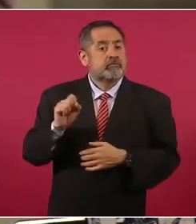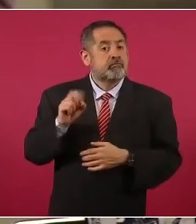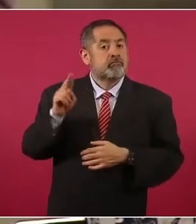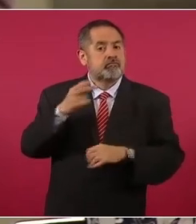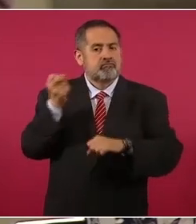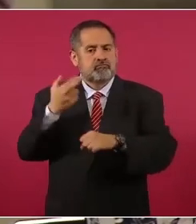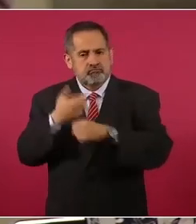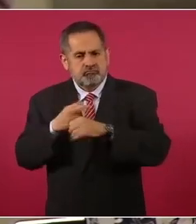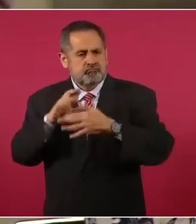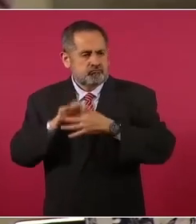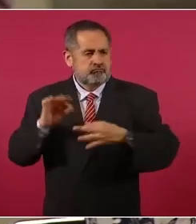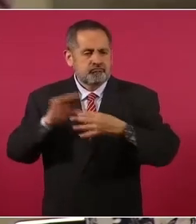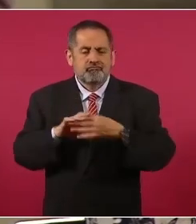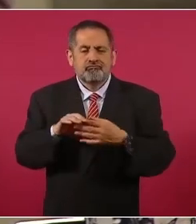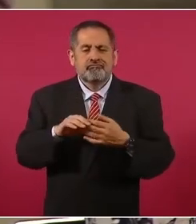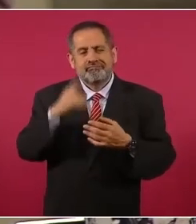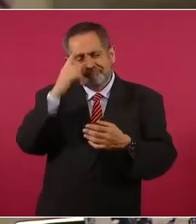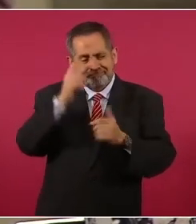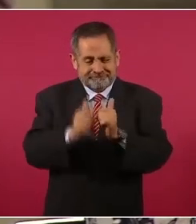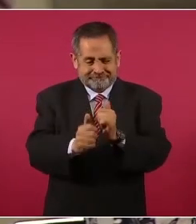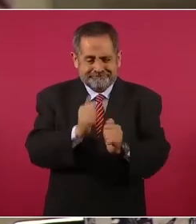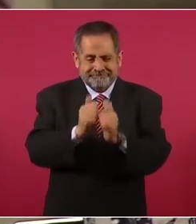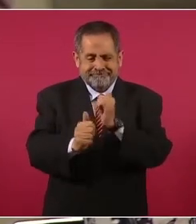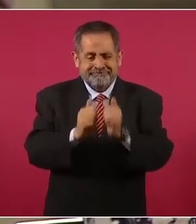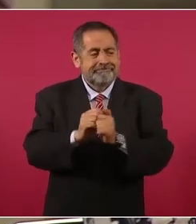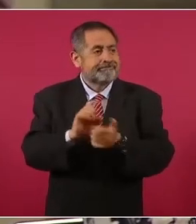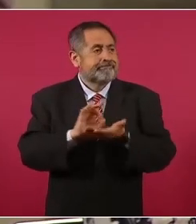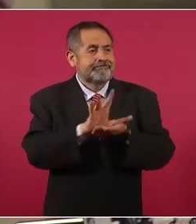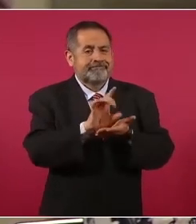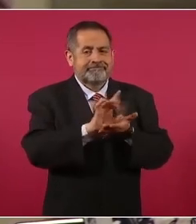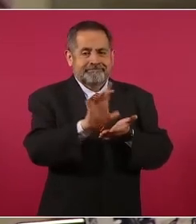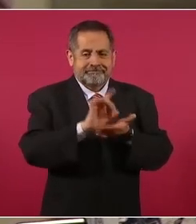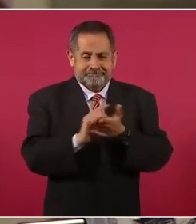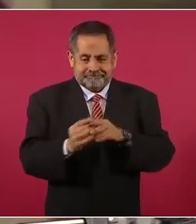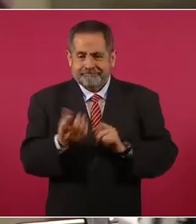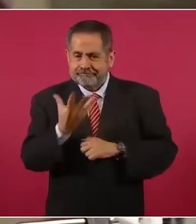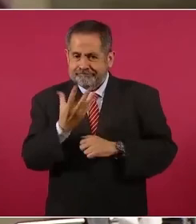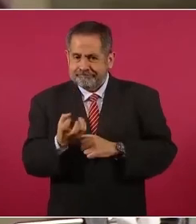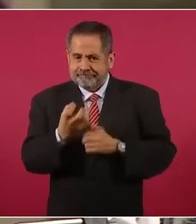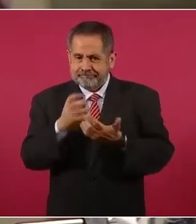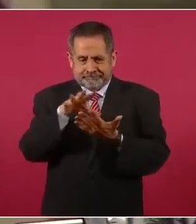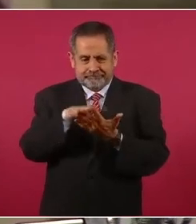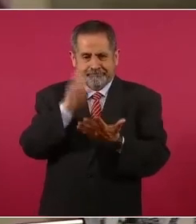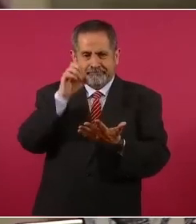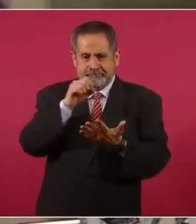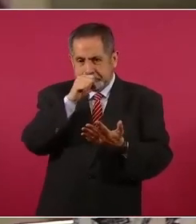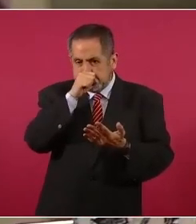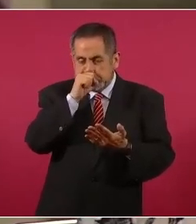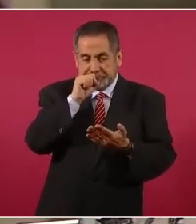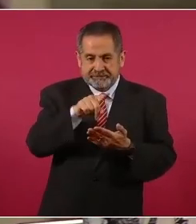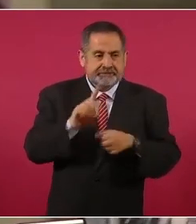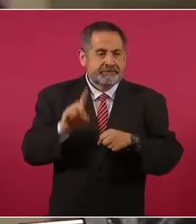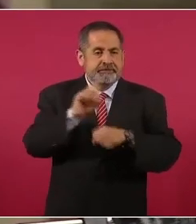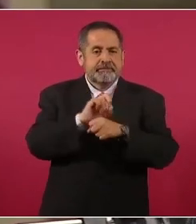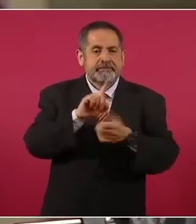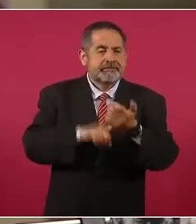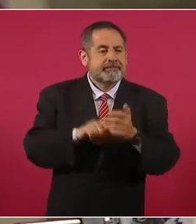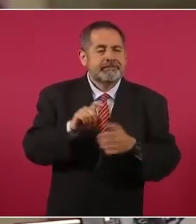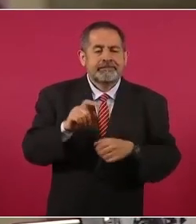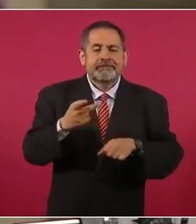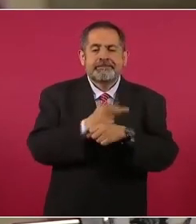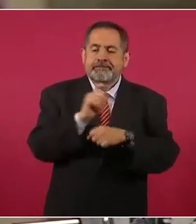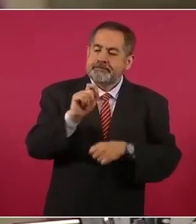a estos mensajes de texto que definirían o describirían lo que pasó la noche del 26 de